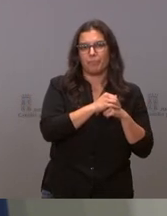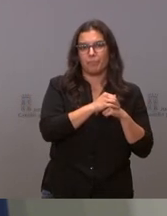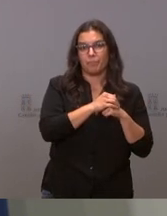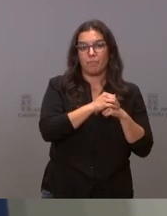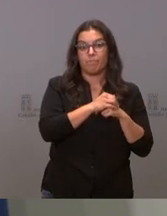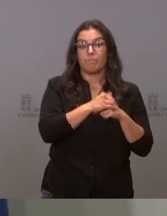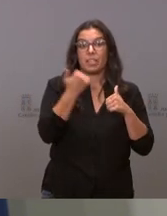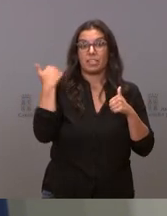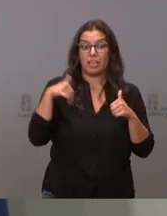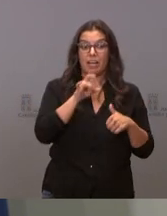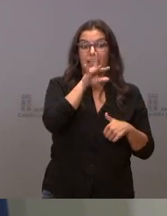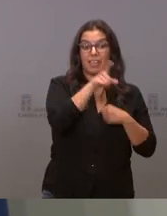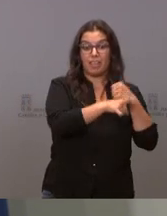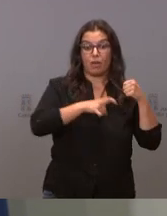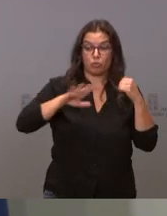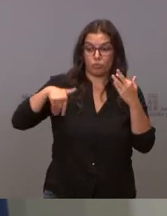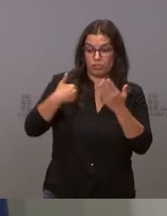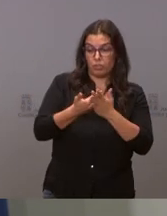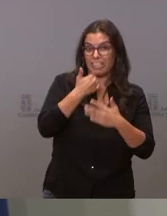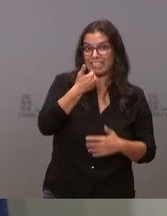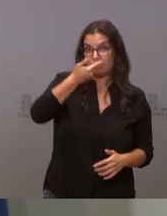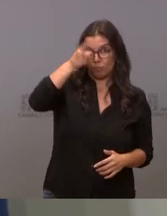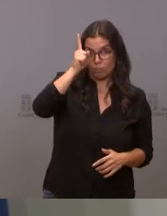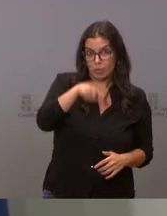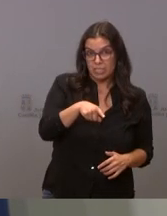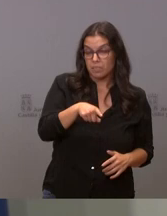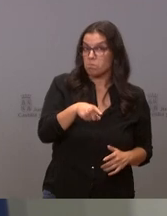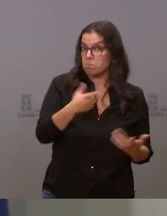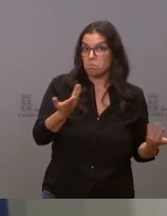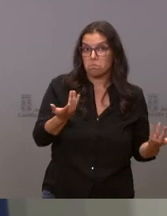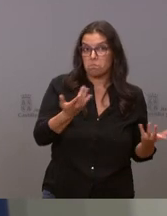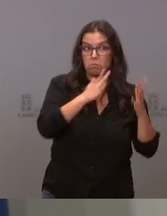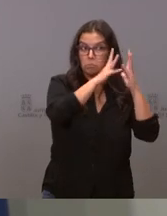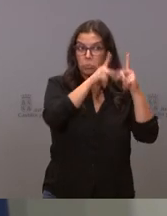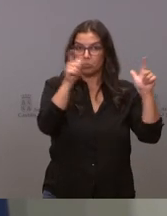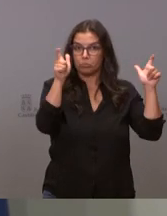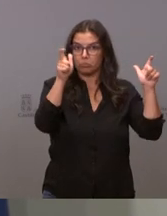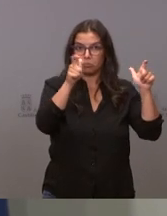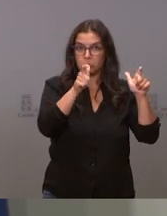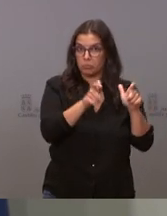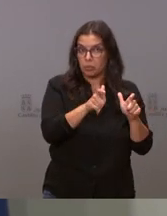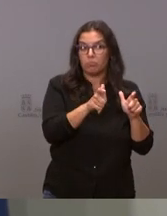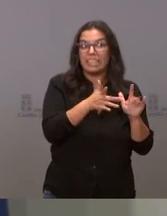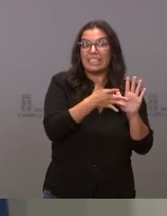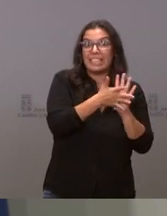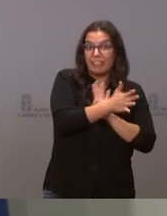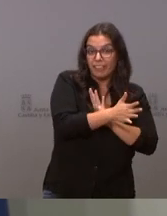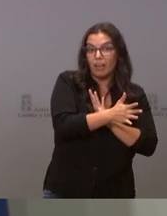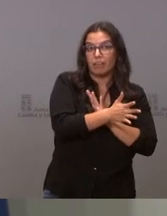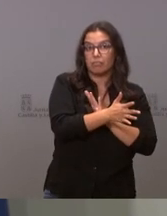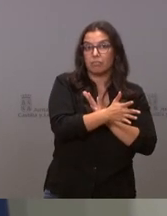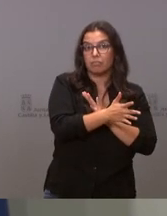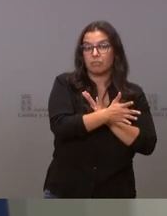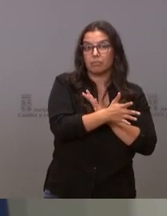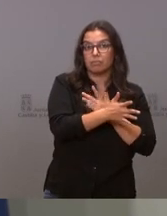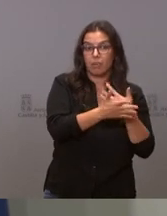pasado casi un mes y la incidencia sigue disminuyendo esto nos hace pensar que eliminar